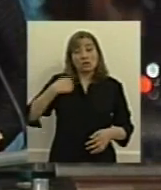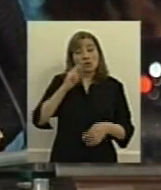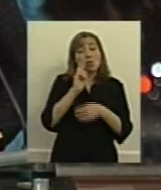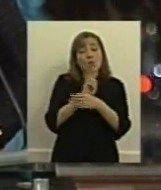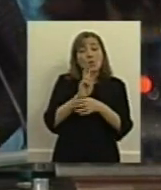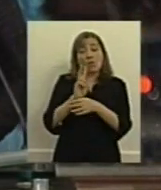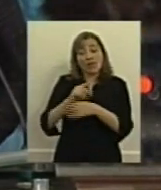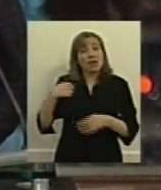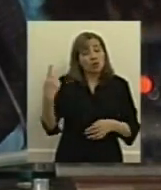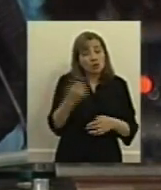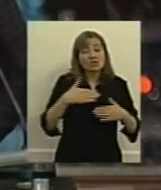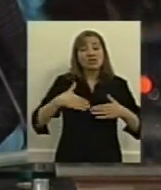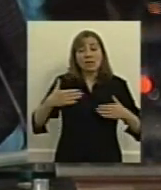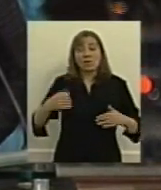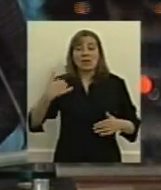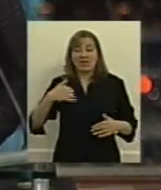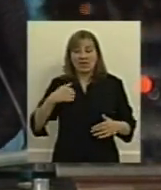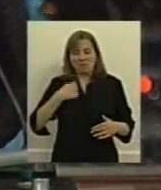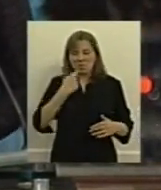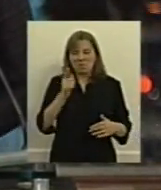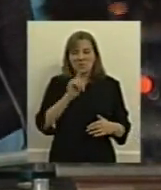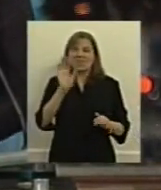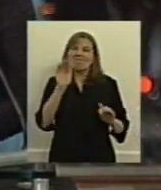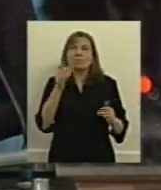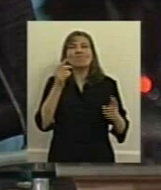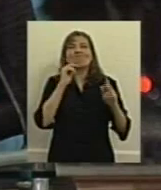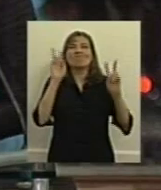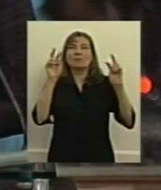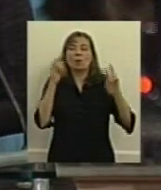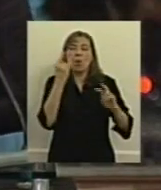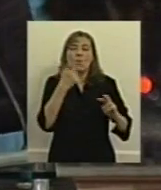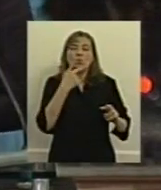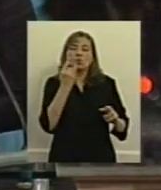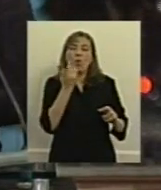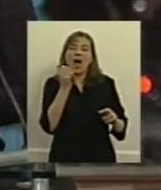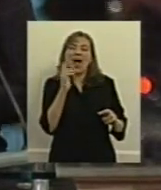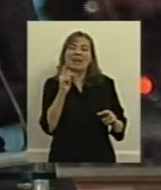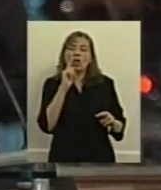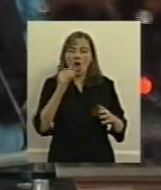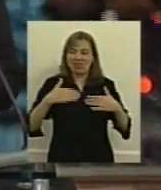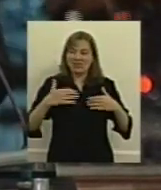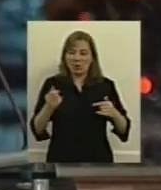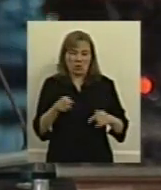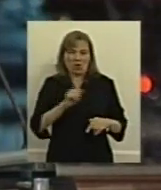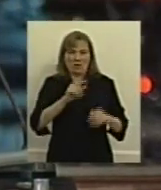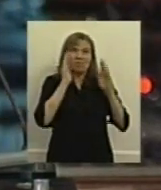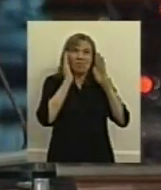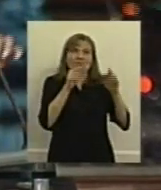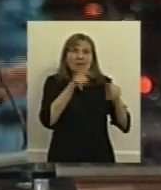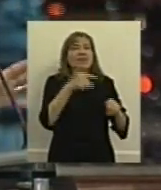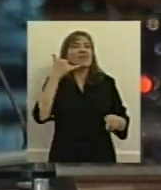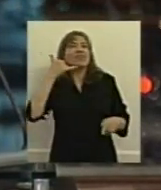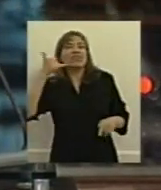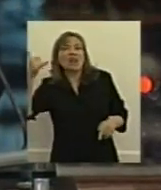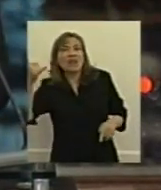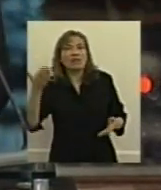los de los argentinos no me gusta decir usuarios usuarios son los de los teléfonos usuarios son los de la luz usuarios son los